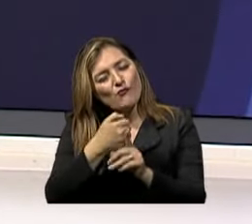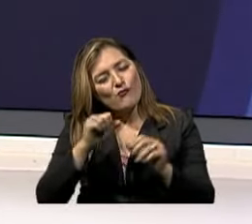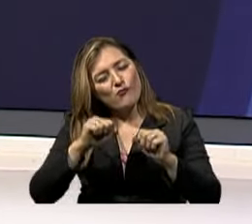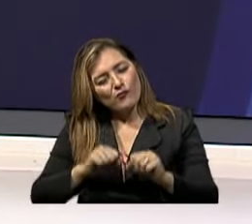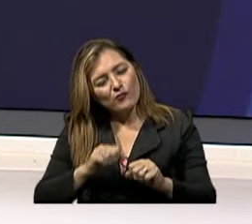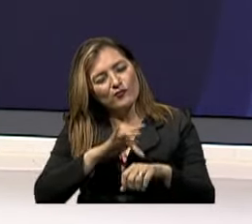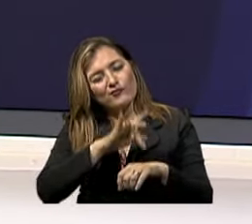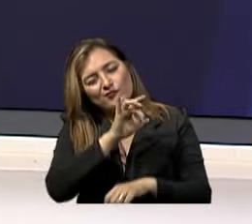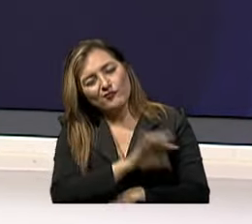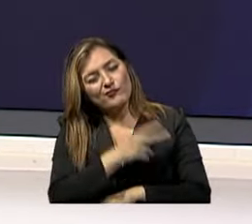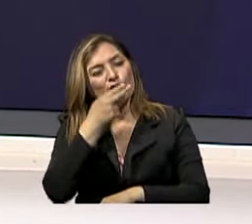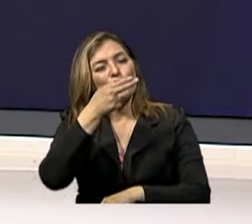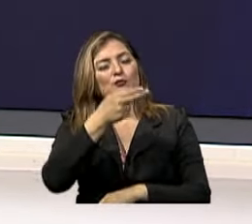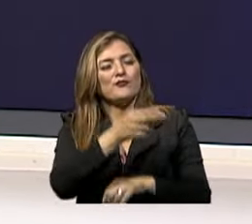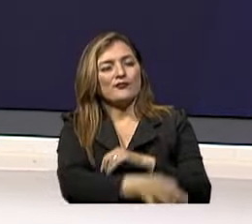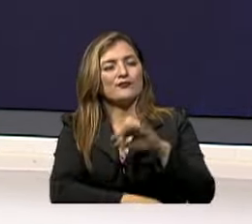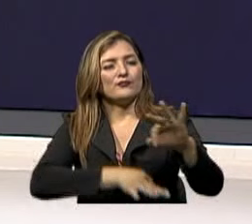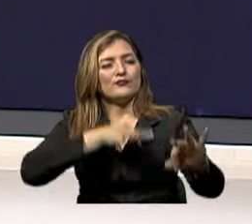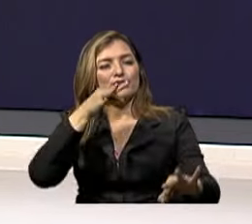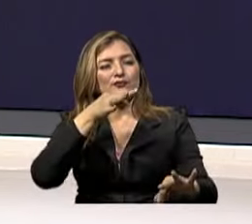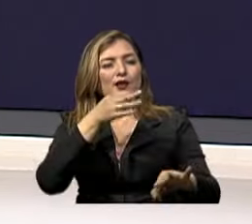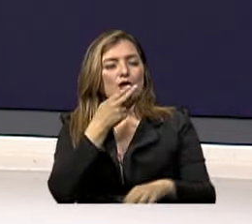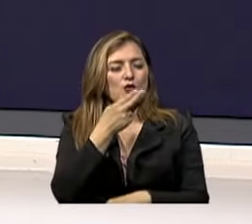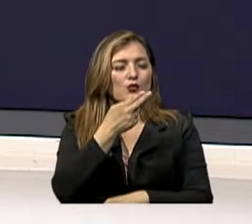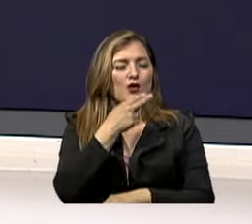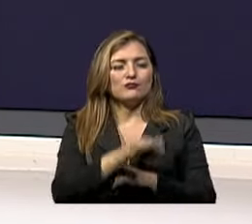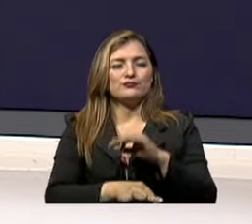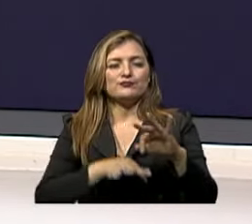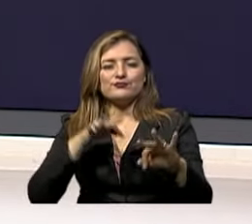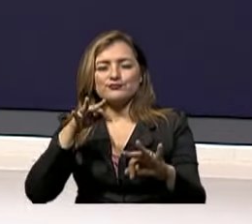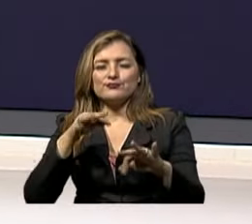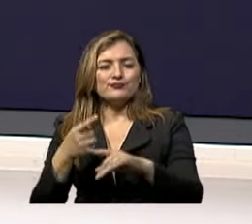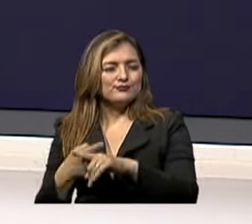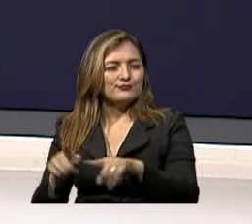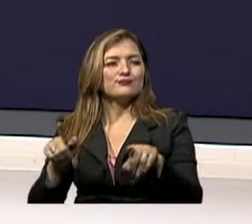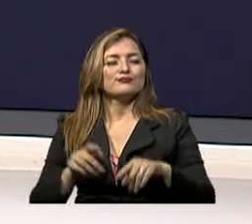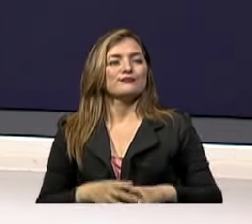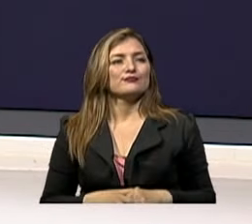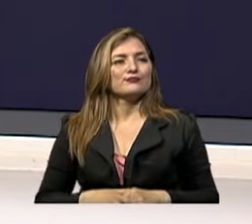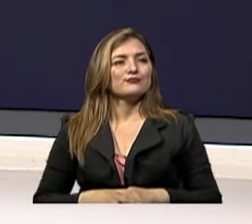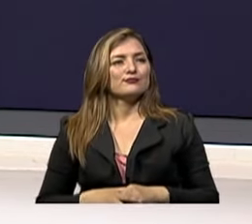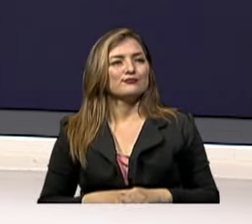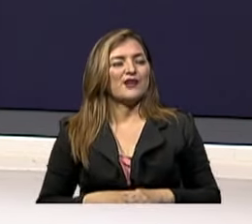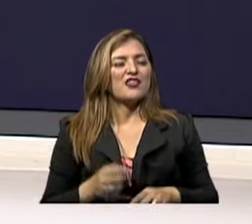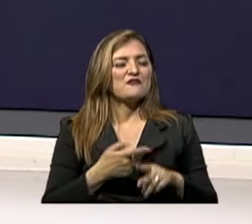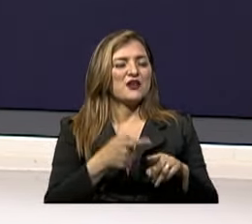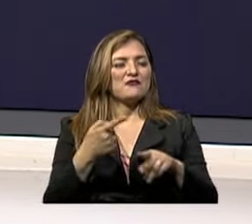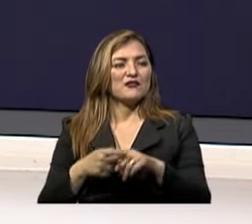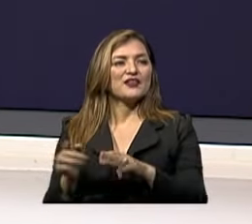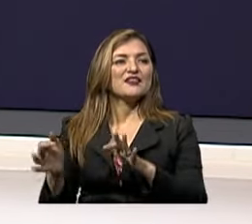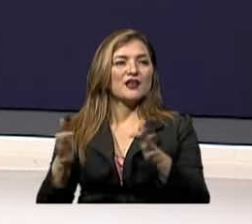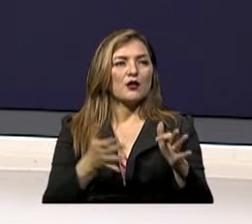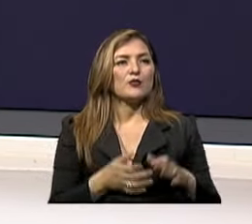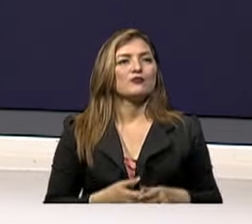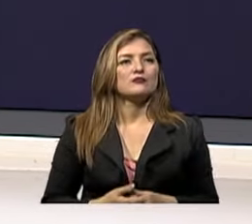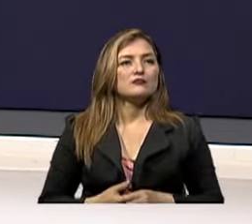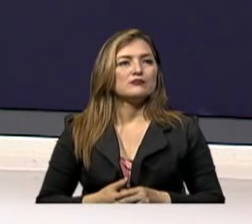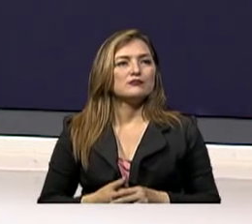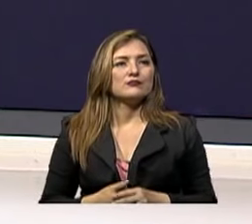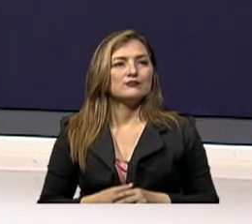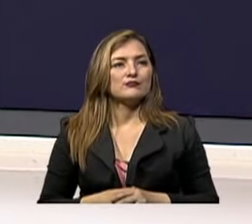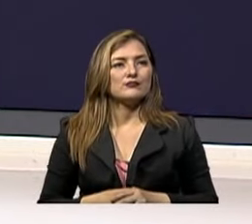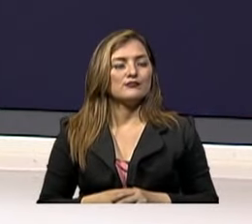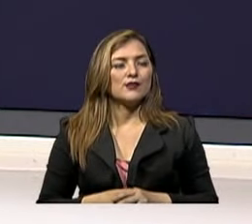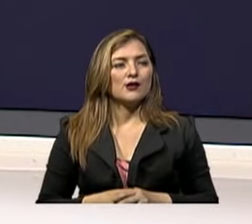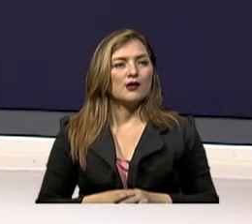Como son el reemplazo, por ejemplo, de la nicotina El bupropión La baresinclicina Y otras terapias alternativas Que definitivamente